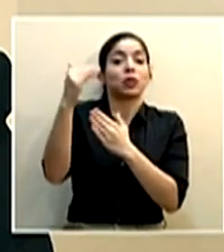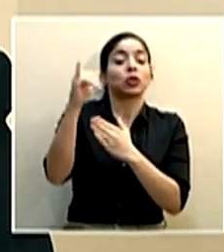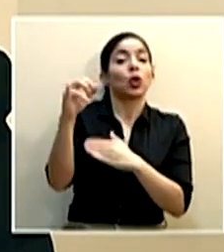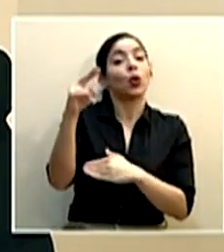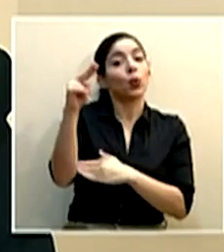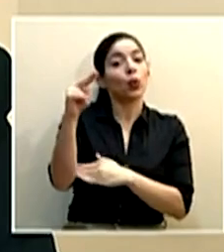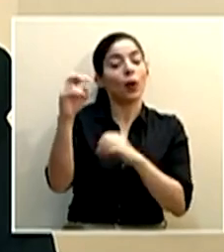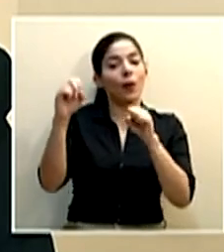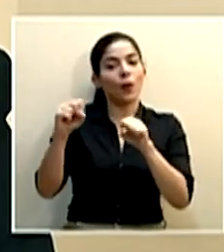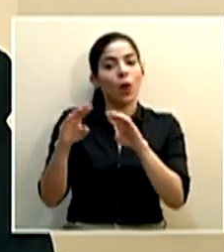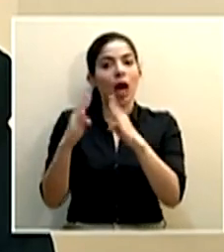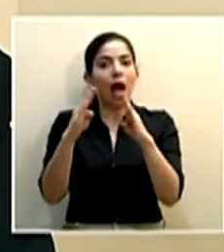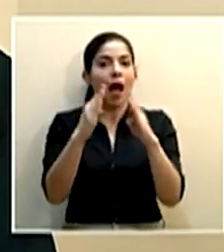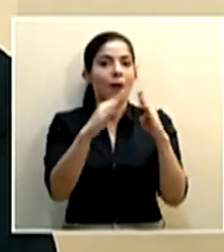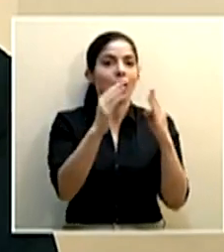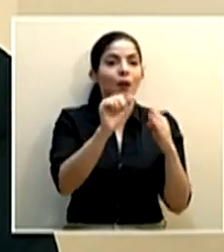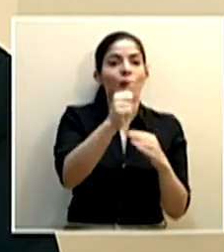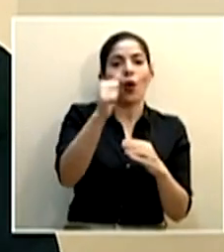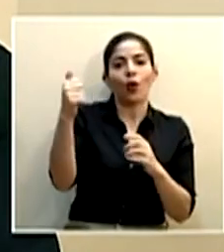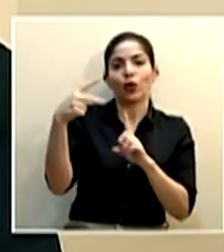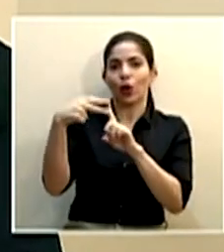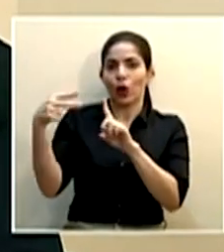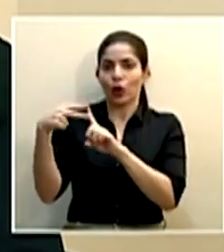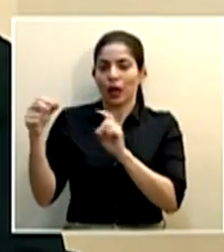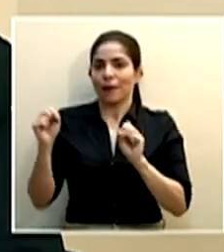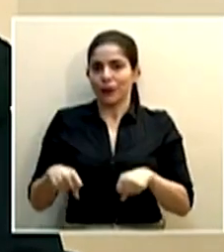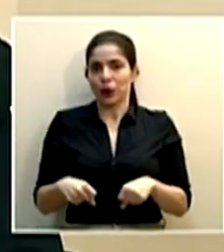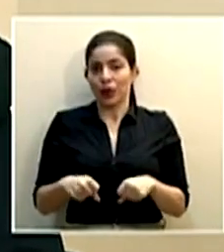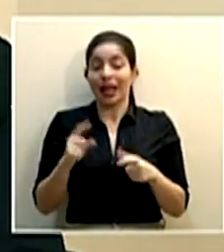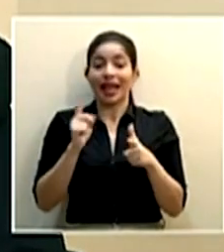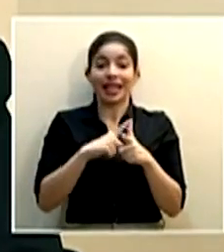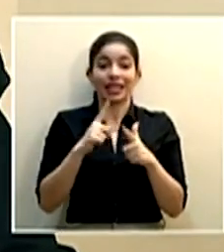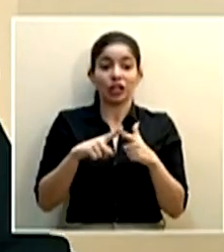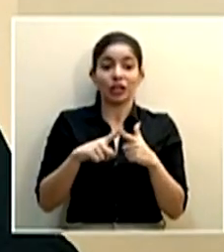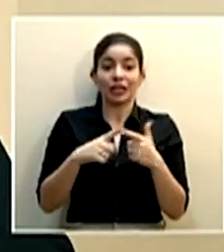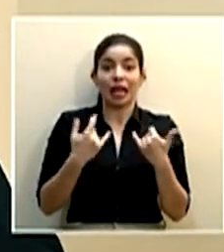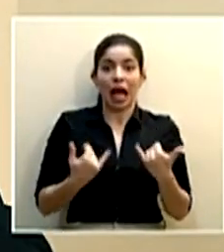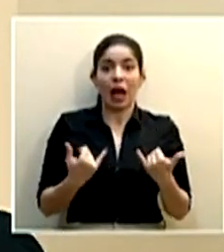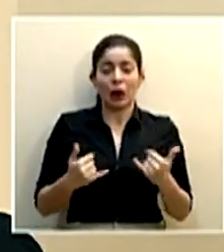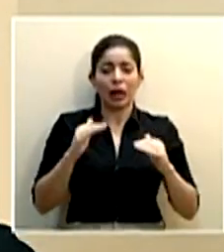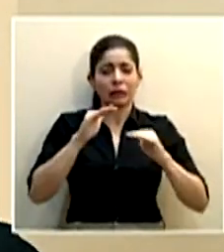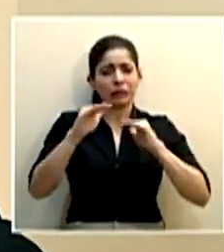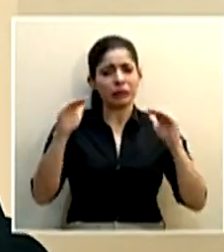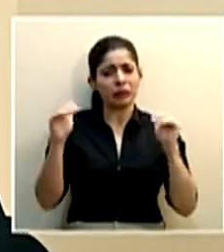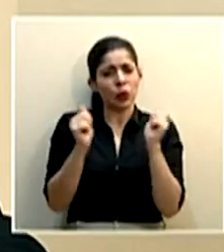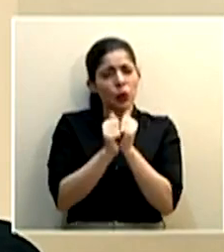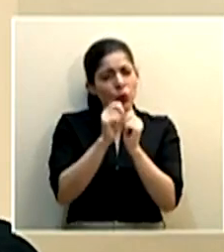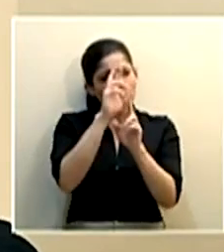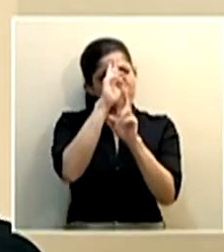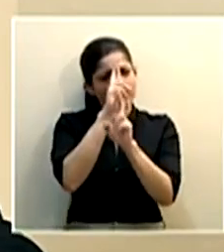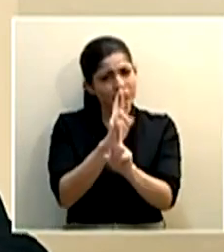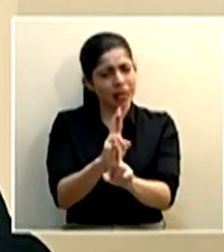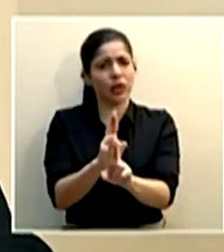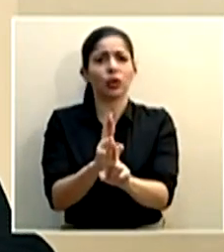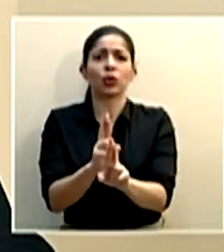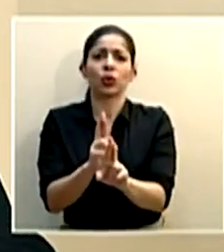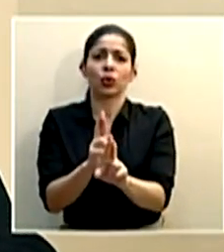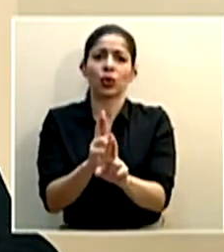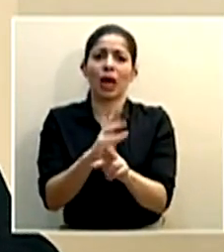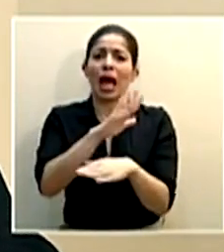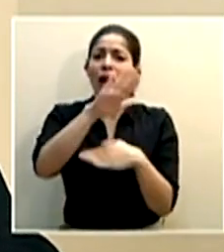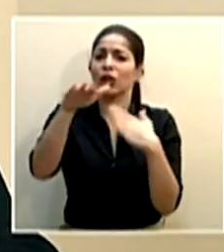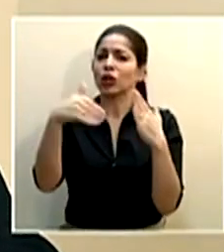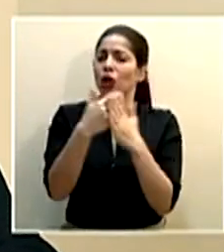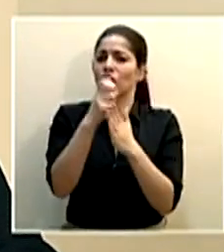ya los demás hoteles entonces esto es un llamado muy respetuoso a